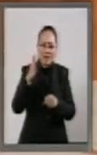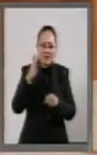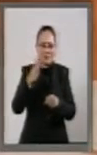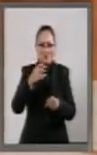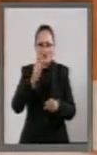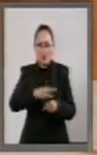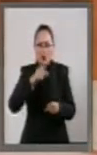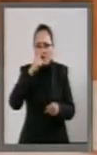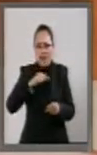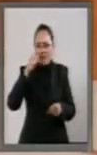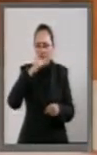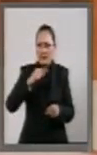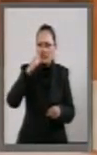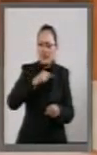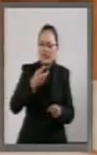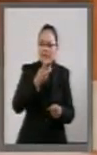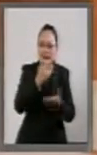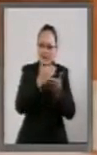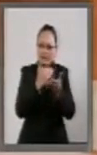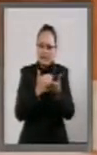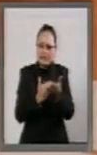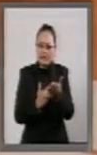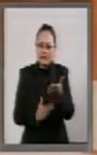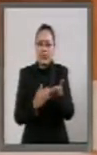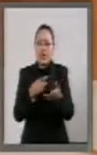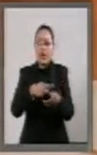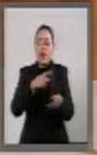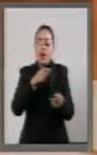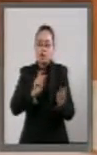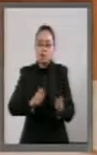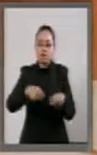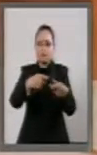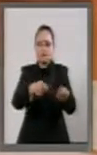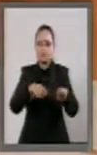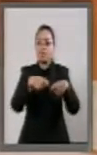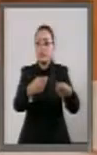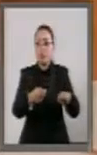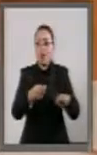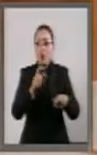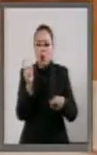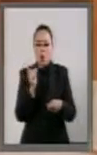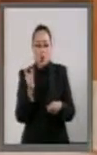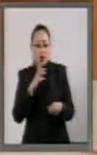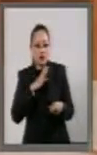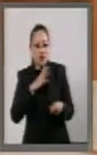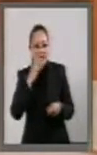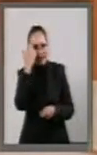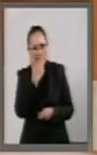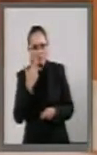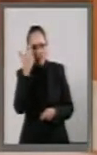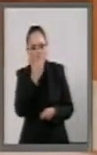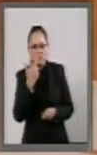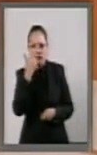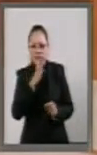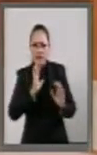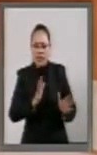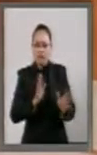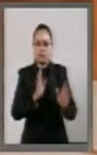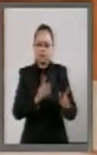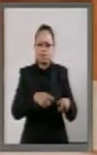las faltas graves que de manera clara serán turnadas después de una calificación al tribunal